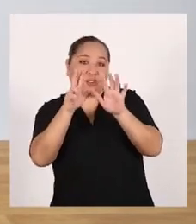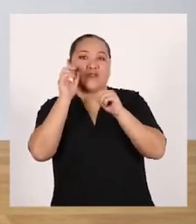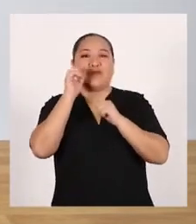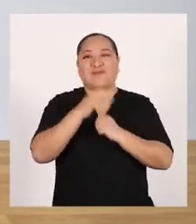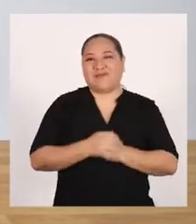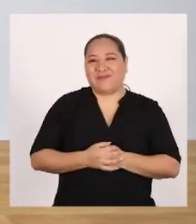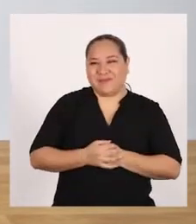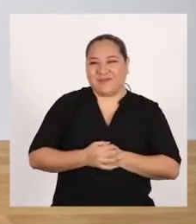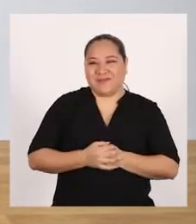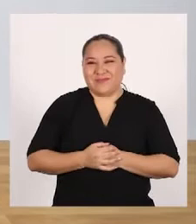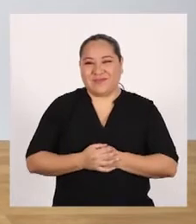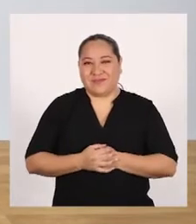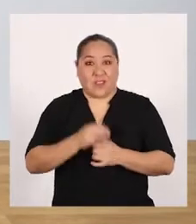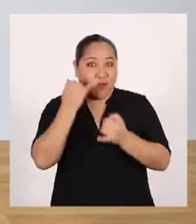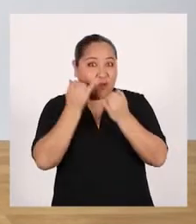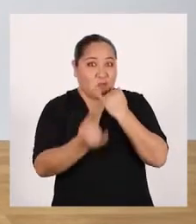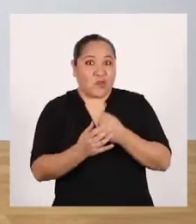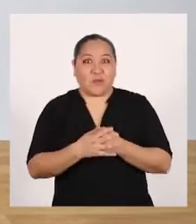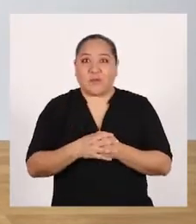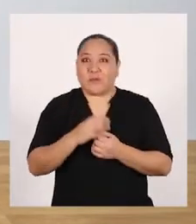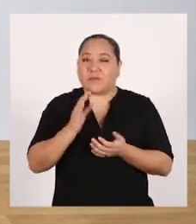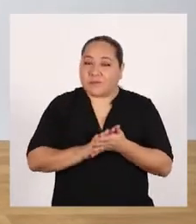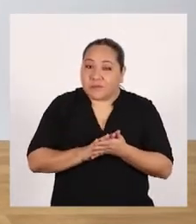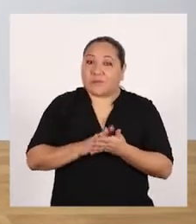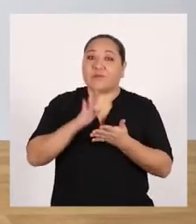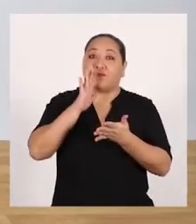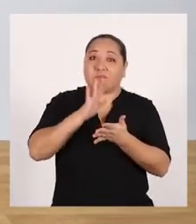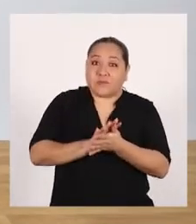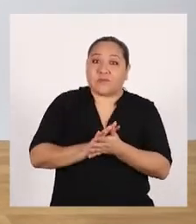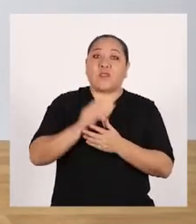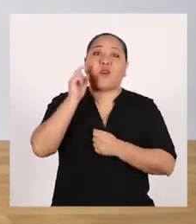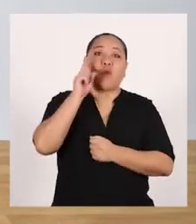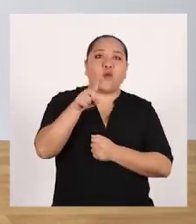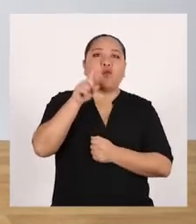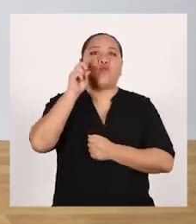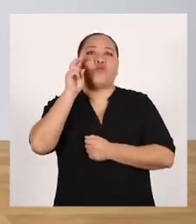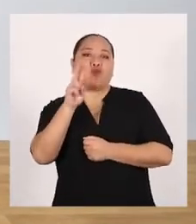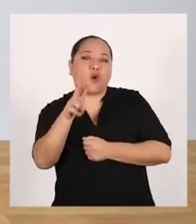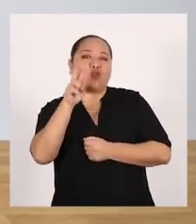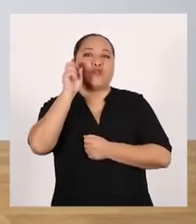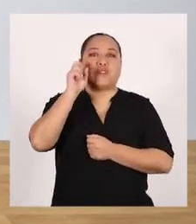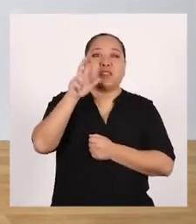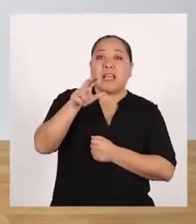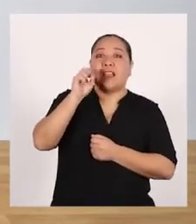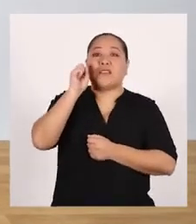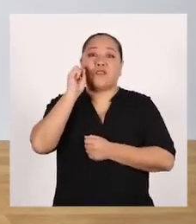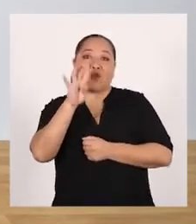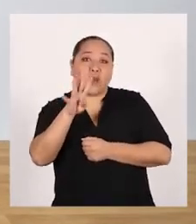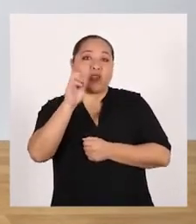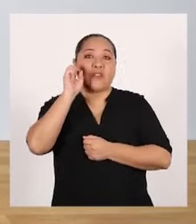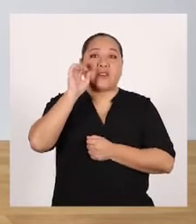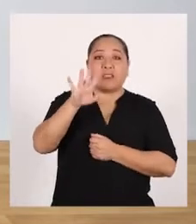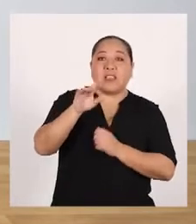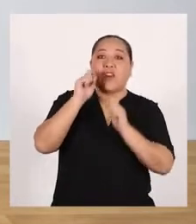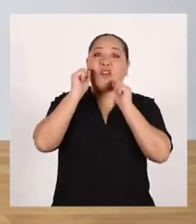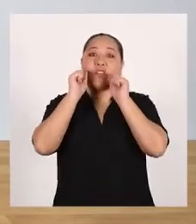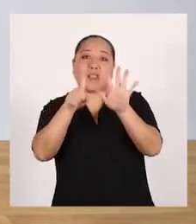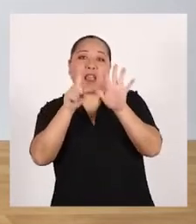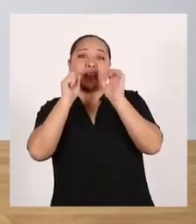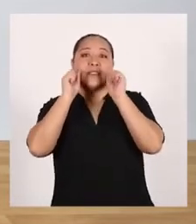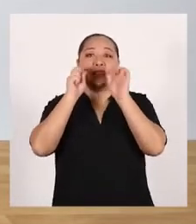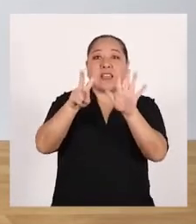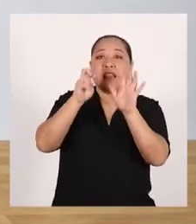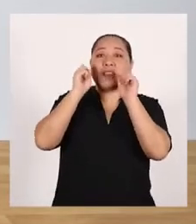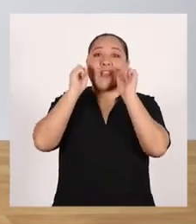7. Y stop. Último. 3, 2, 1. Va. Y 1, 2, 3, 4,